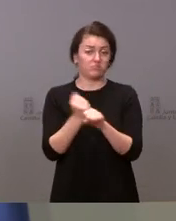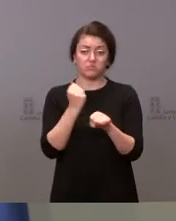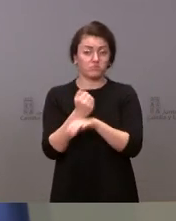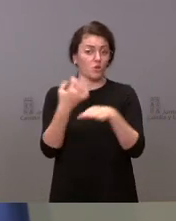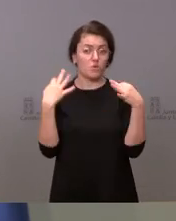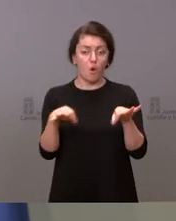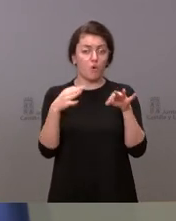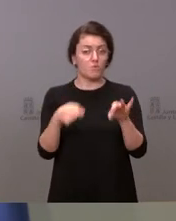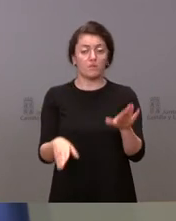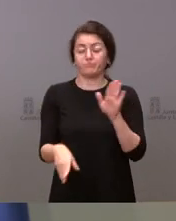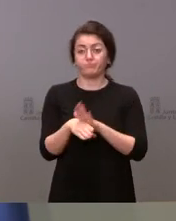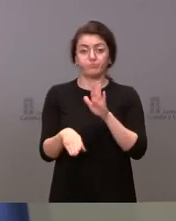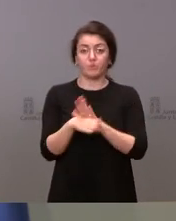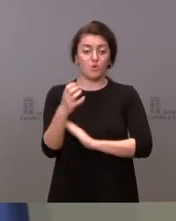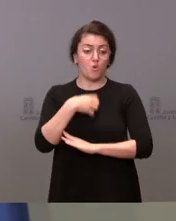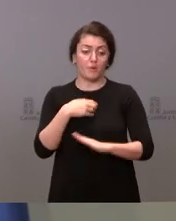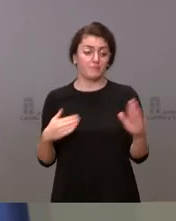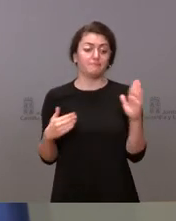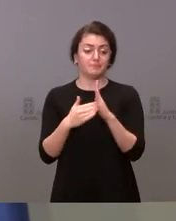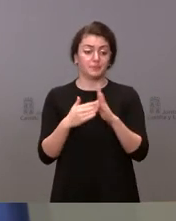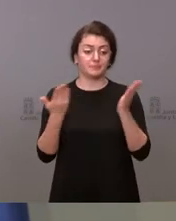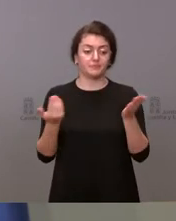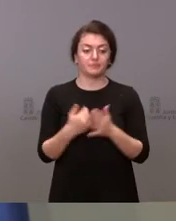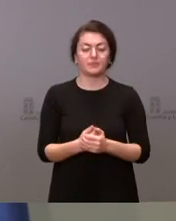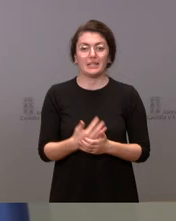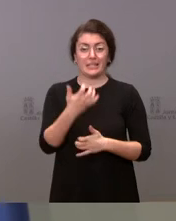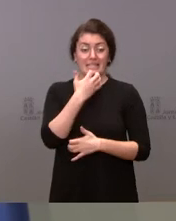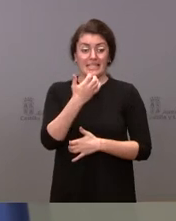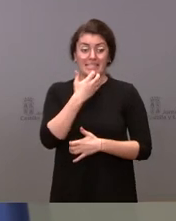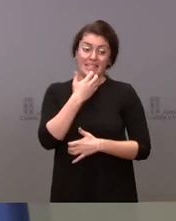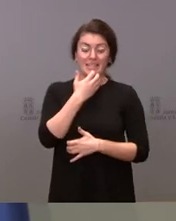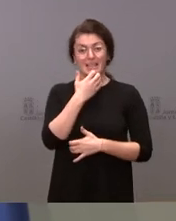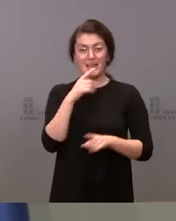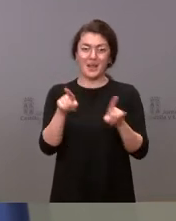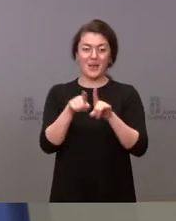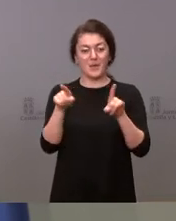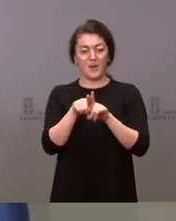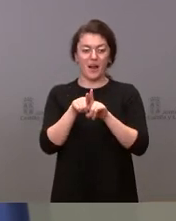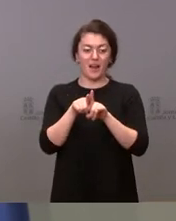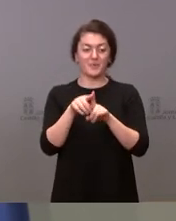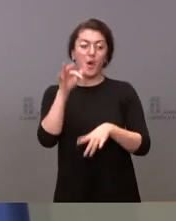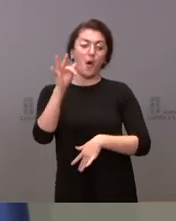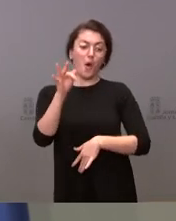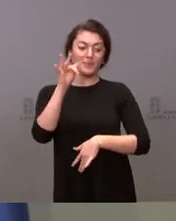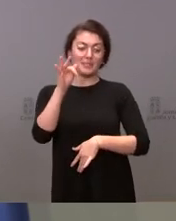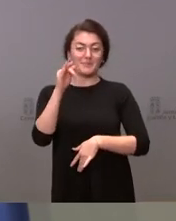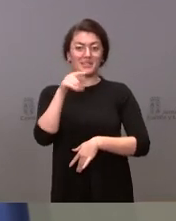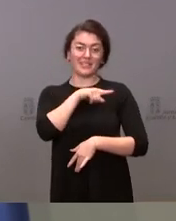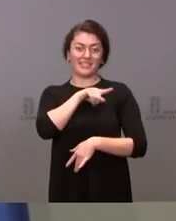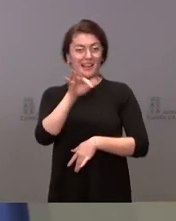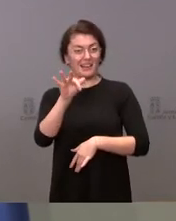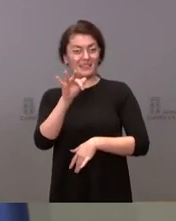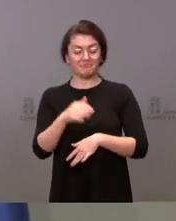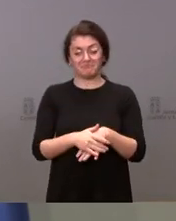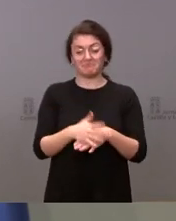podemos pararla. Sobre si somos más optimistas o somos razonablemente optimistas, hoy tenemos la votación de las